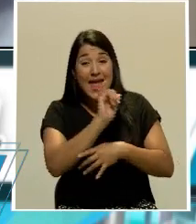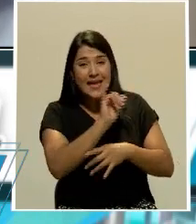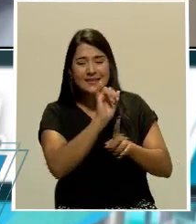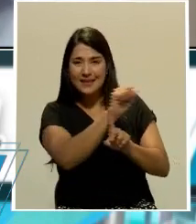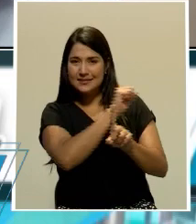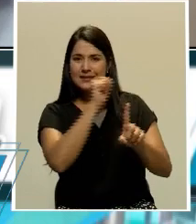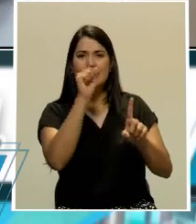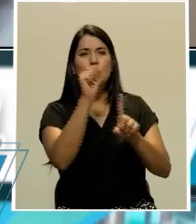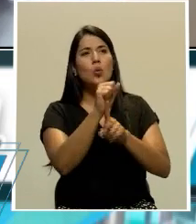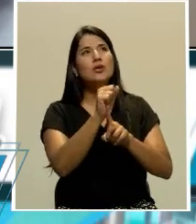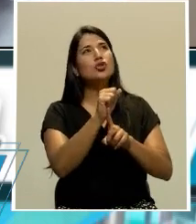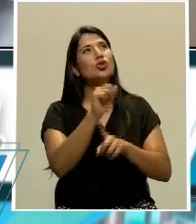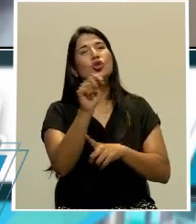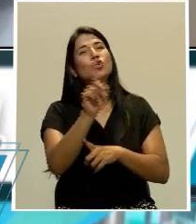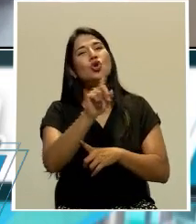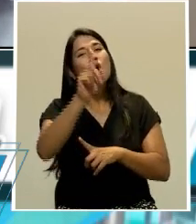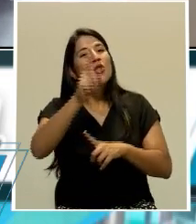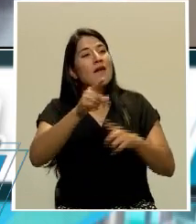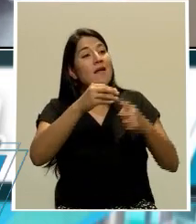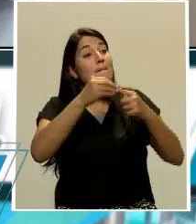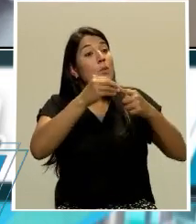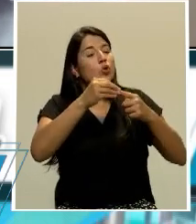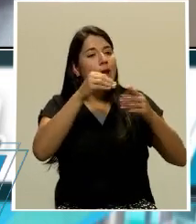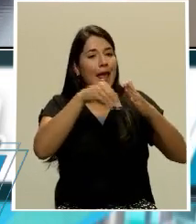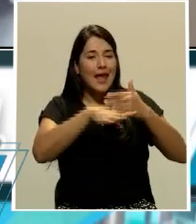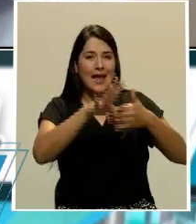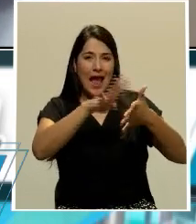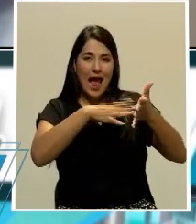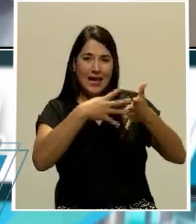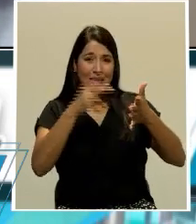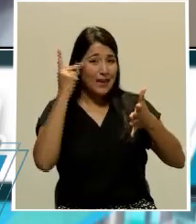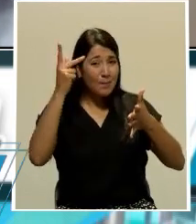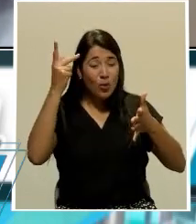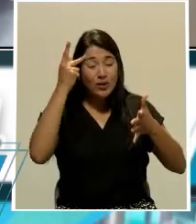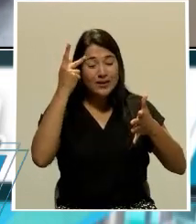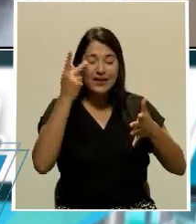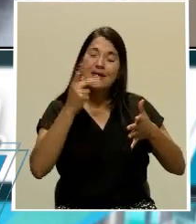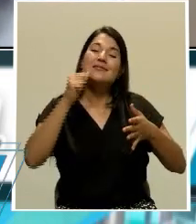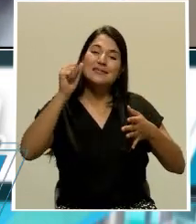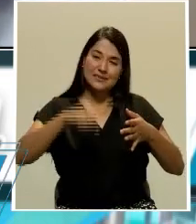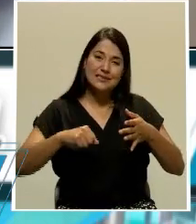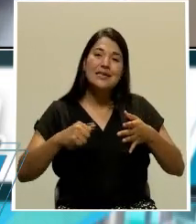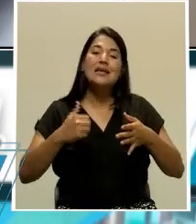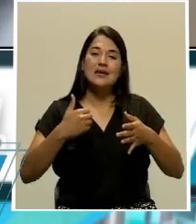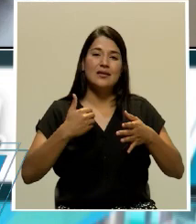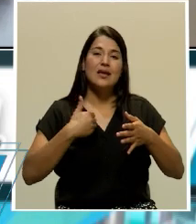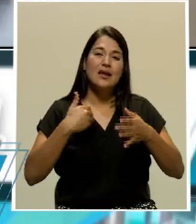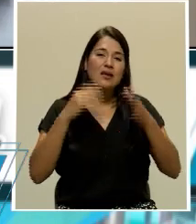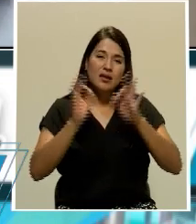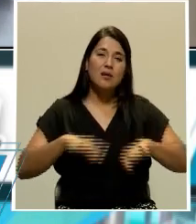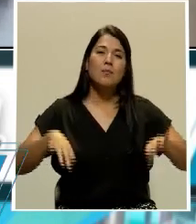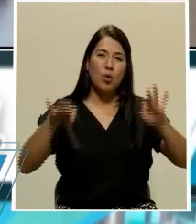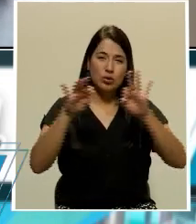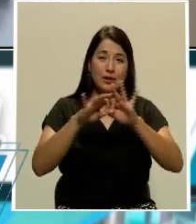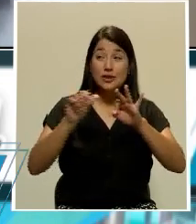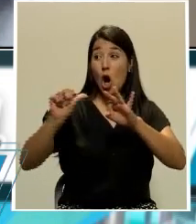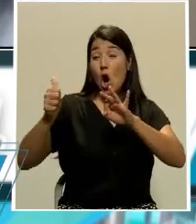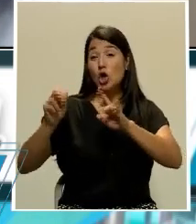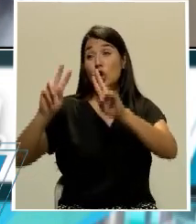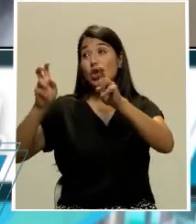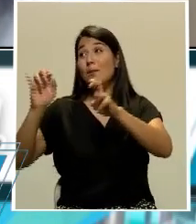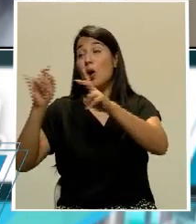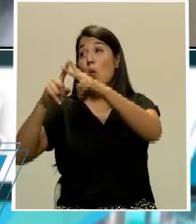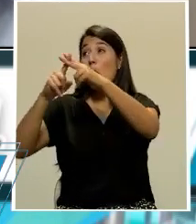digamos, como prioritarias en la agenda política, cobran una mayor relevancia por otros temas, como, por ejemplo, el empréstito con el